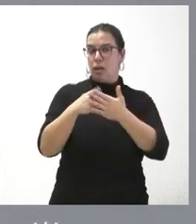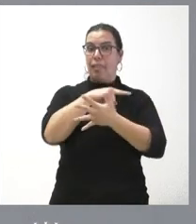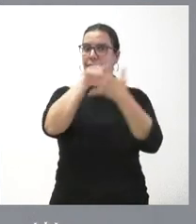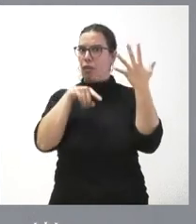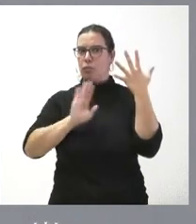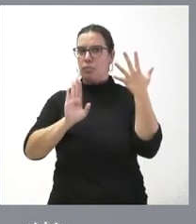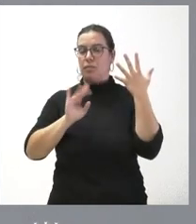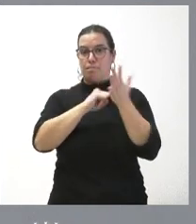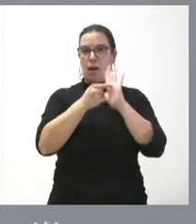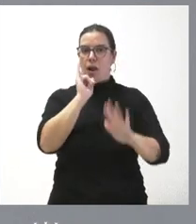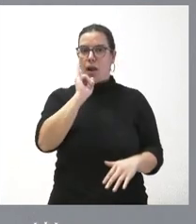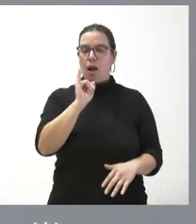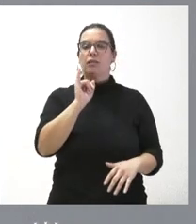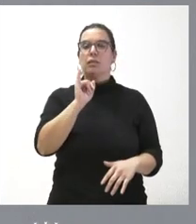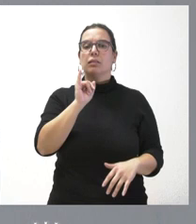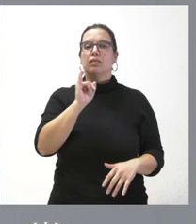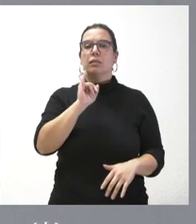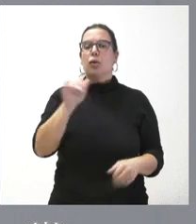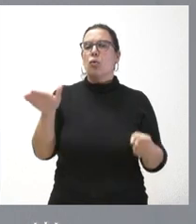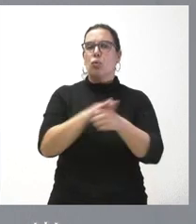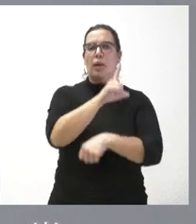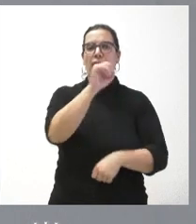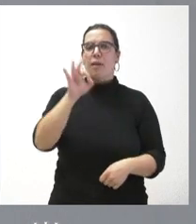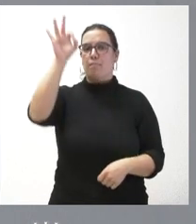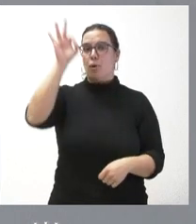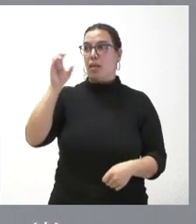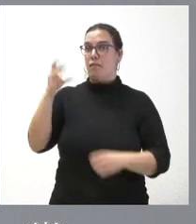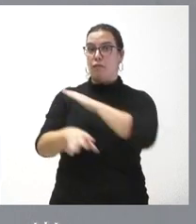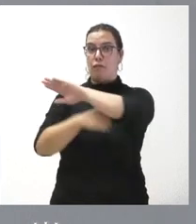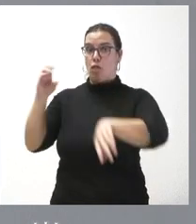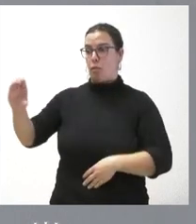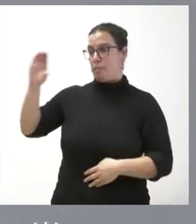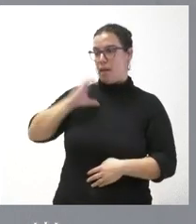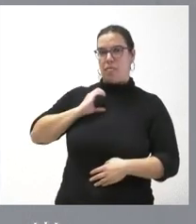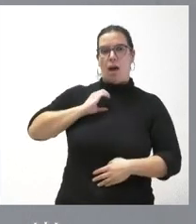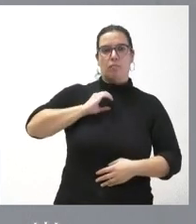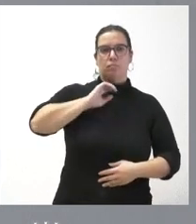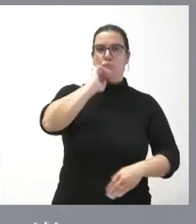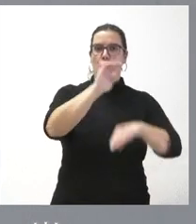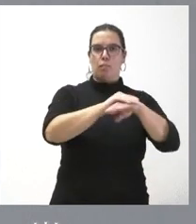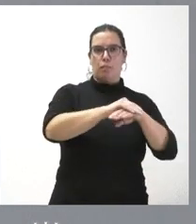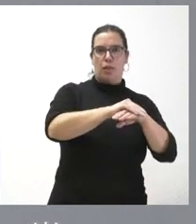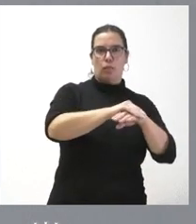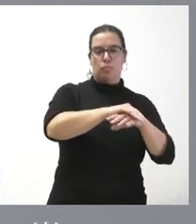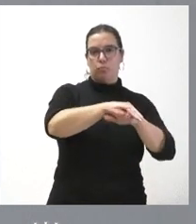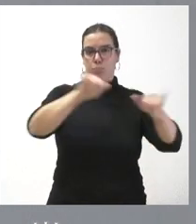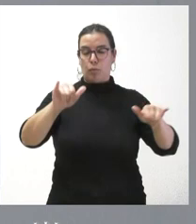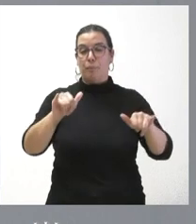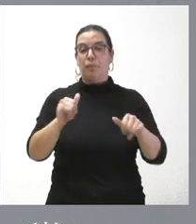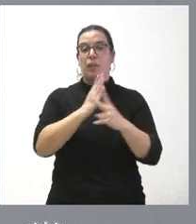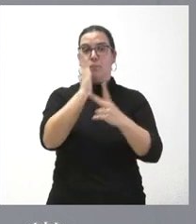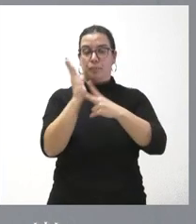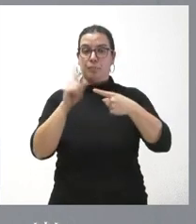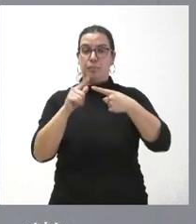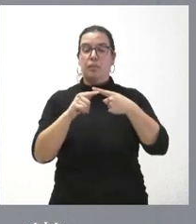que ha estado en vigor este plan, ha ejecutado el 100% de los fondos recibidos. Hay dos modalidades que suman, como les digo, 230.000 euros. La